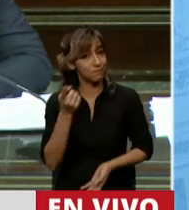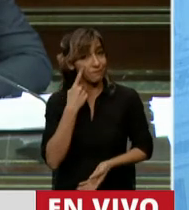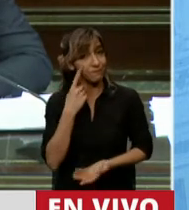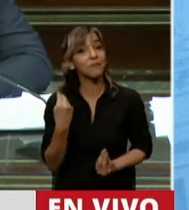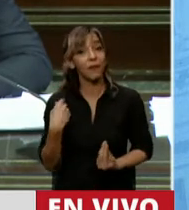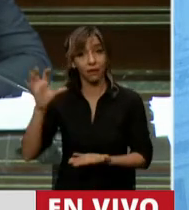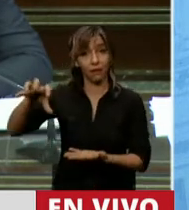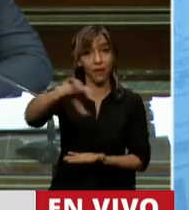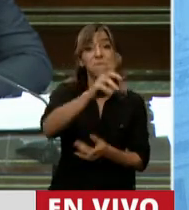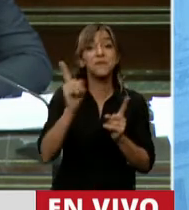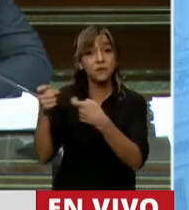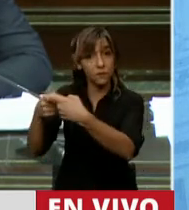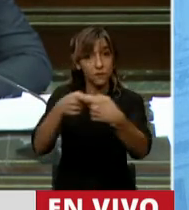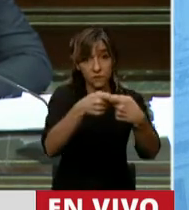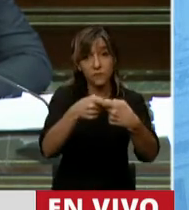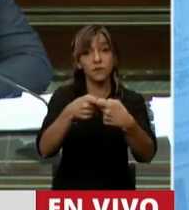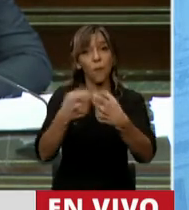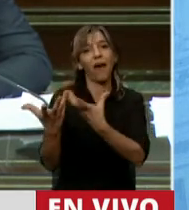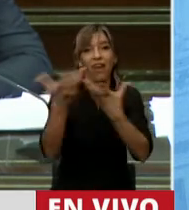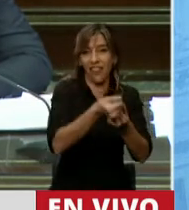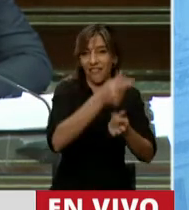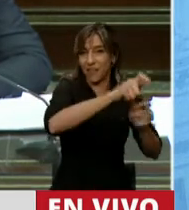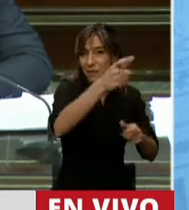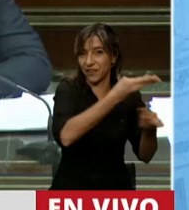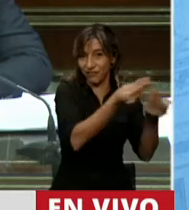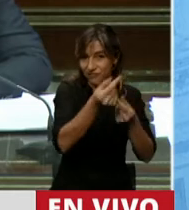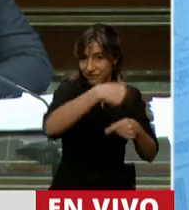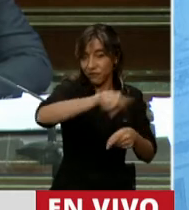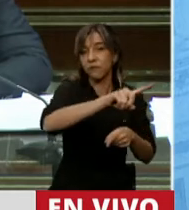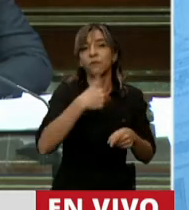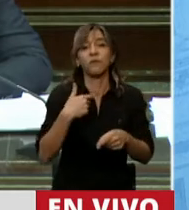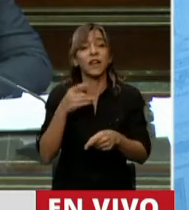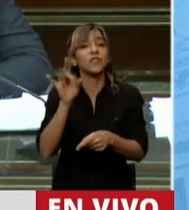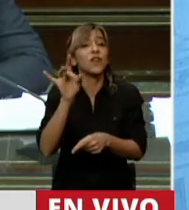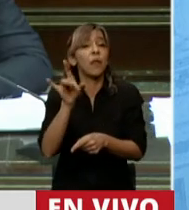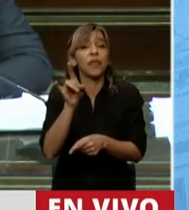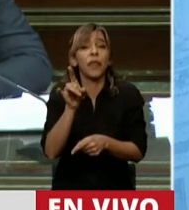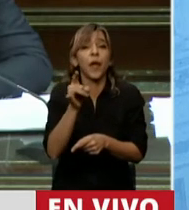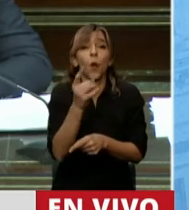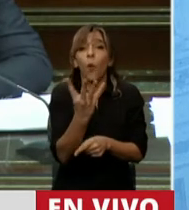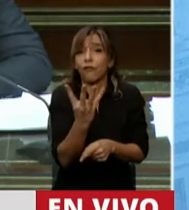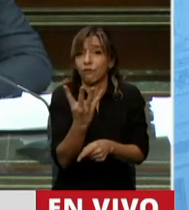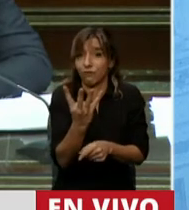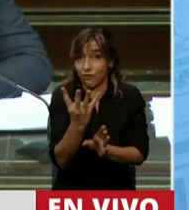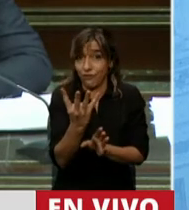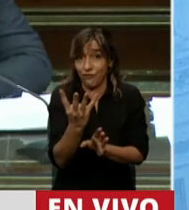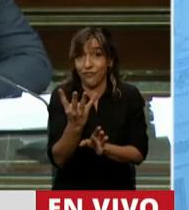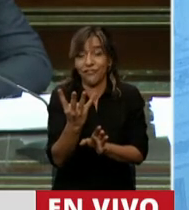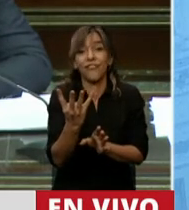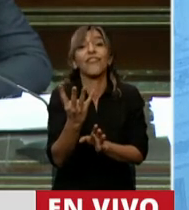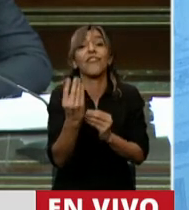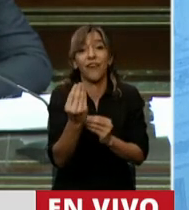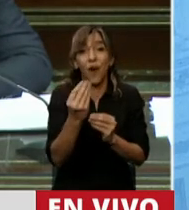donde las asociaciones de consumidores, solamente un grupito muy chiquitito, y estoy hablando de 4, de 25 millones, el